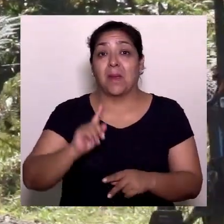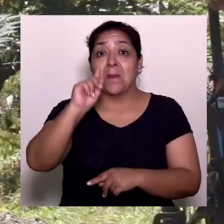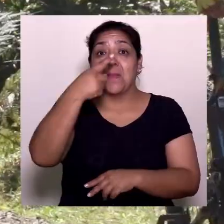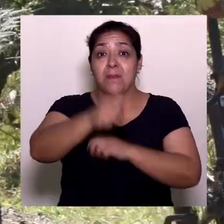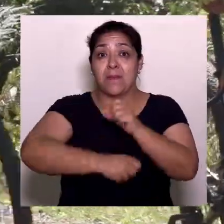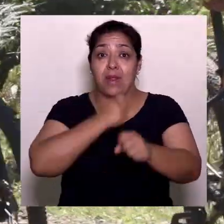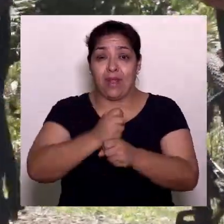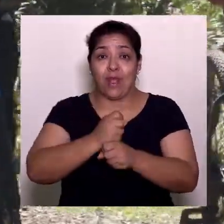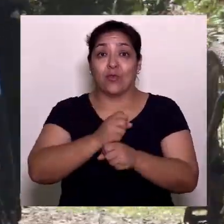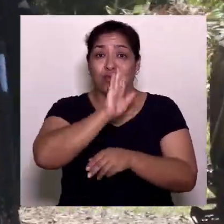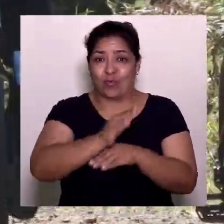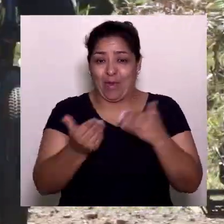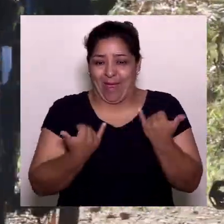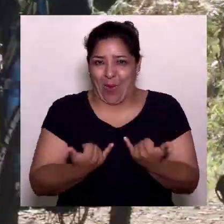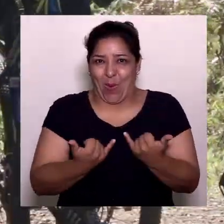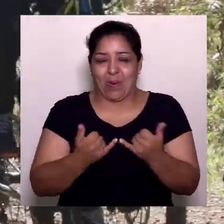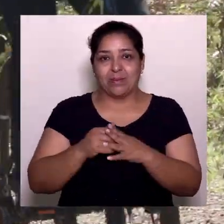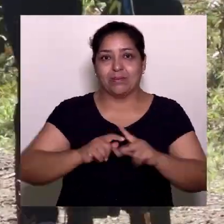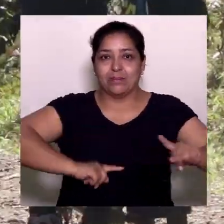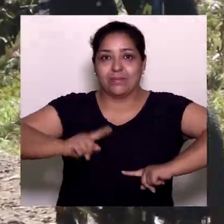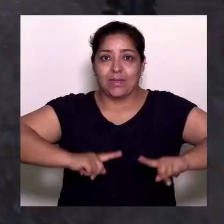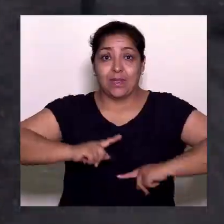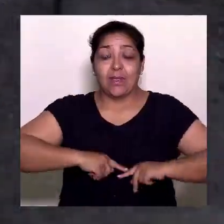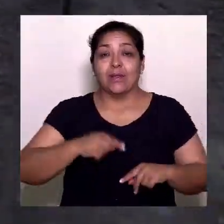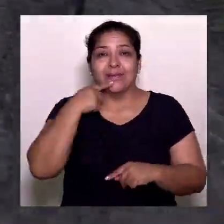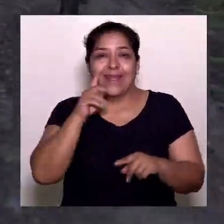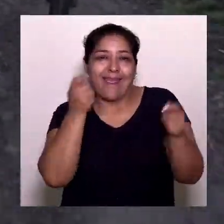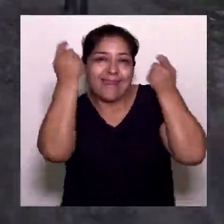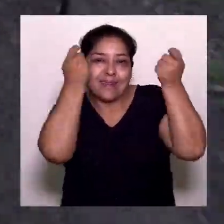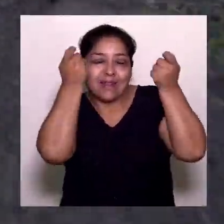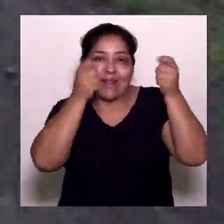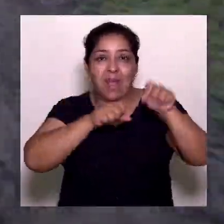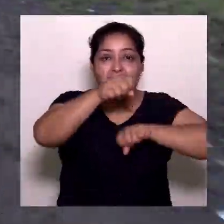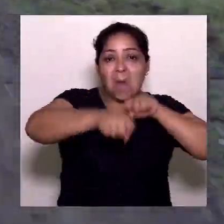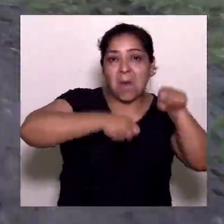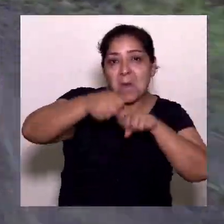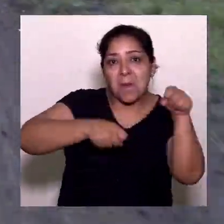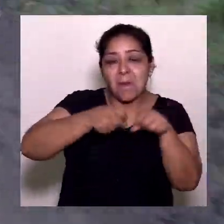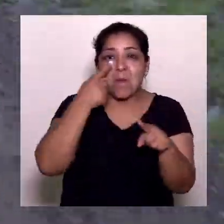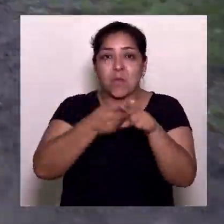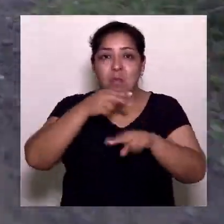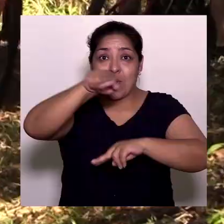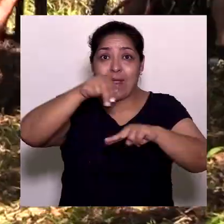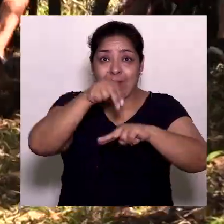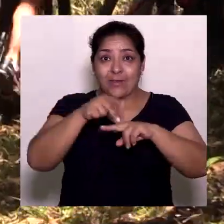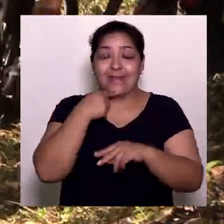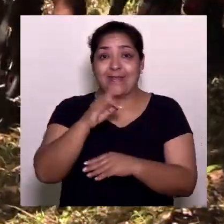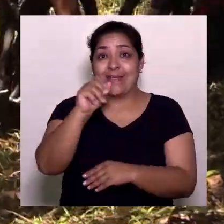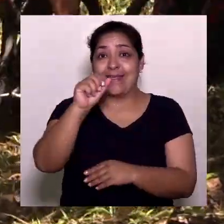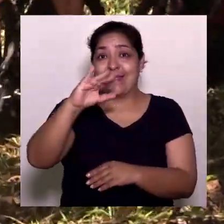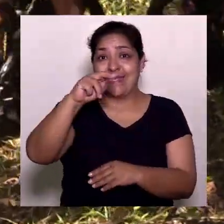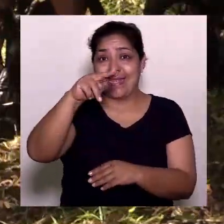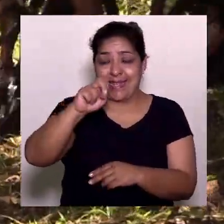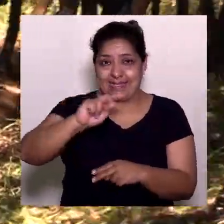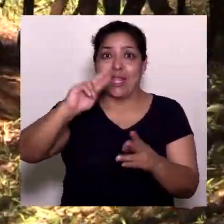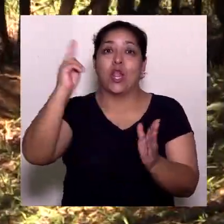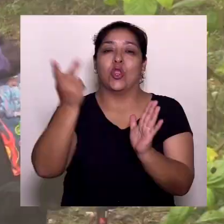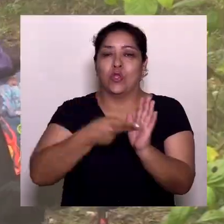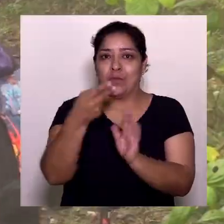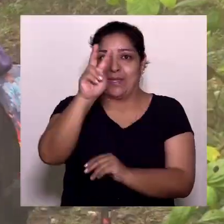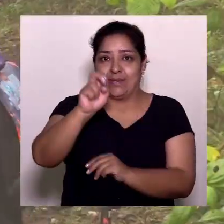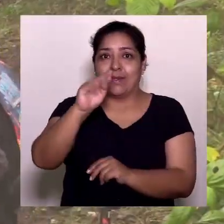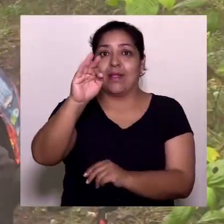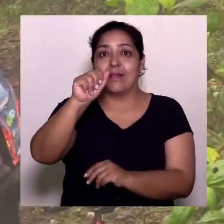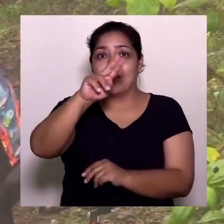Durante el primer año de la actual administración, bajo la estrategia de En Bici por Nariño, se realizó la travesía Tazines, en 2017